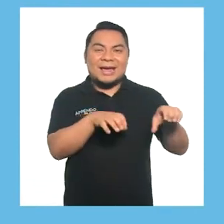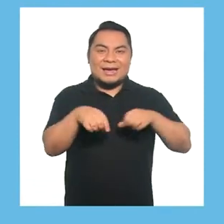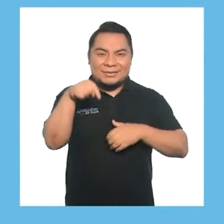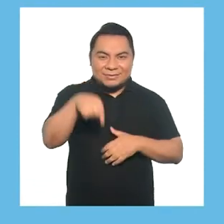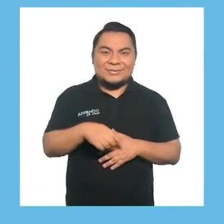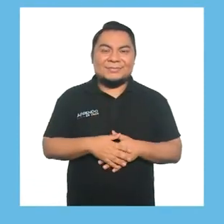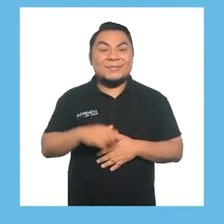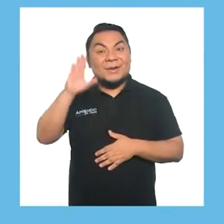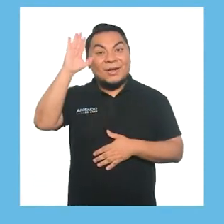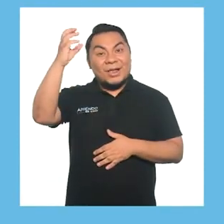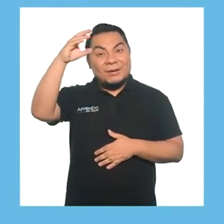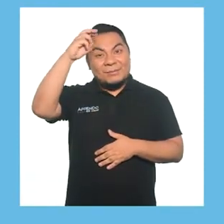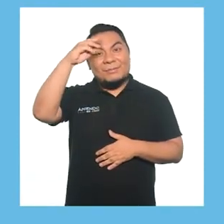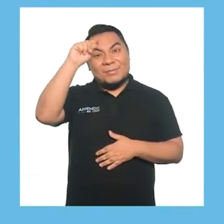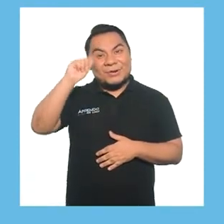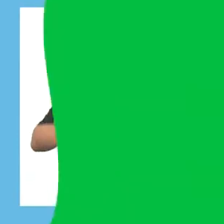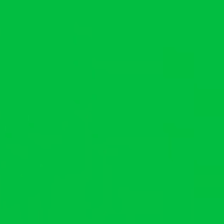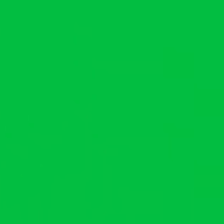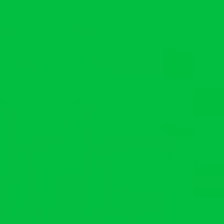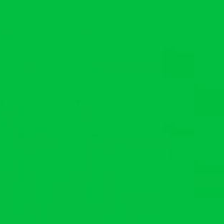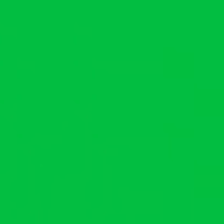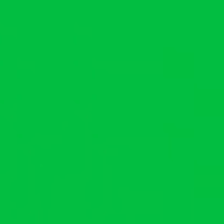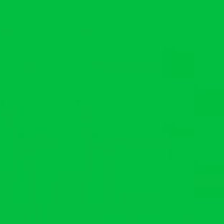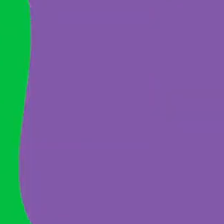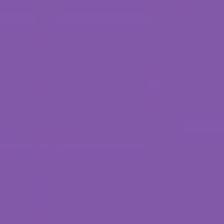esta actividad. ¡Hola, Paul!